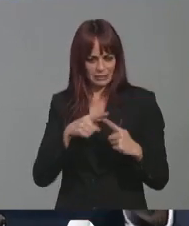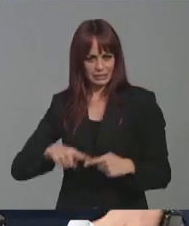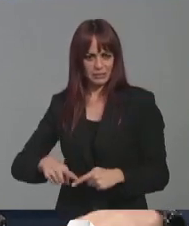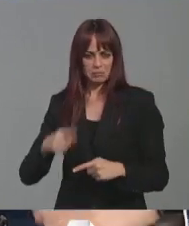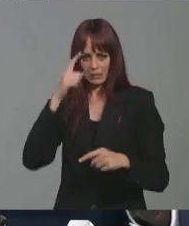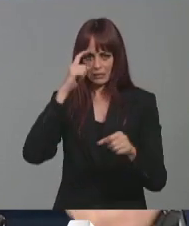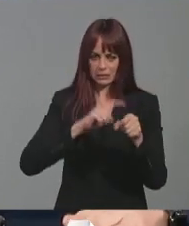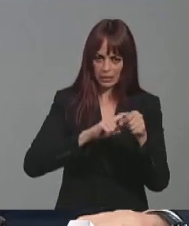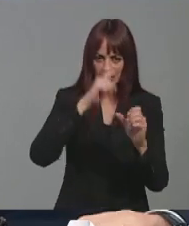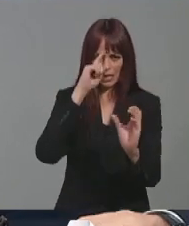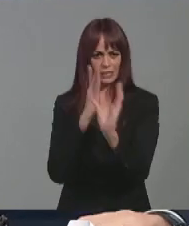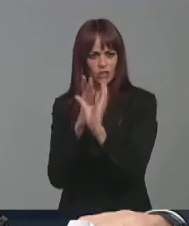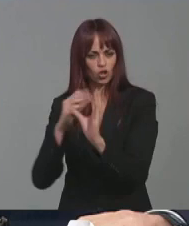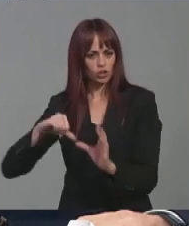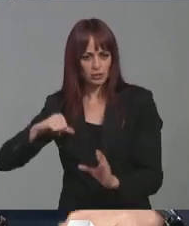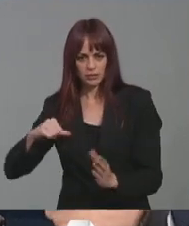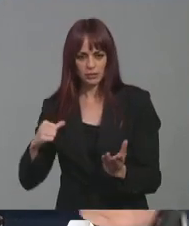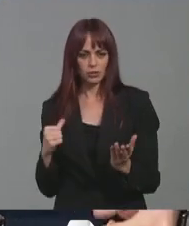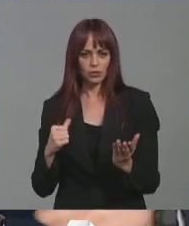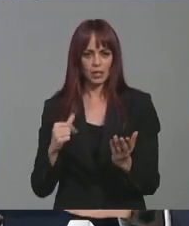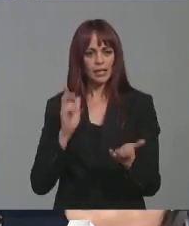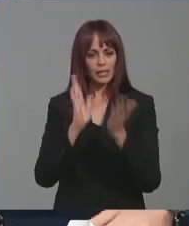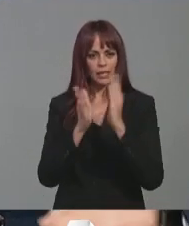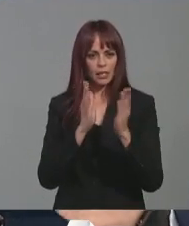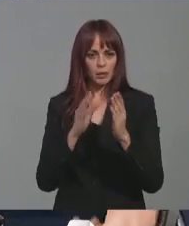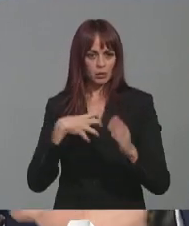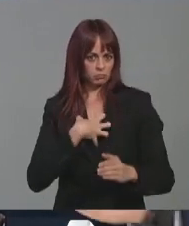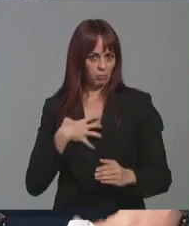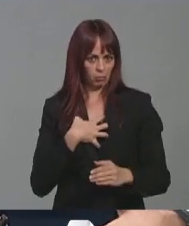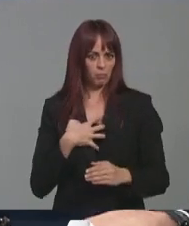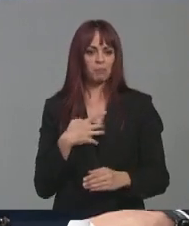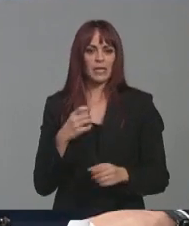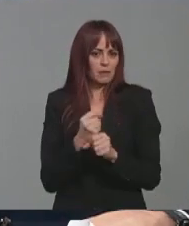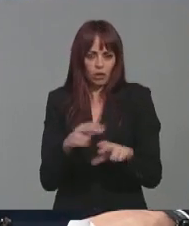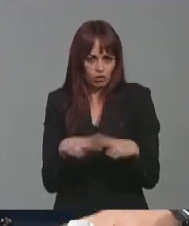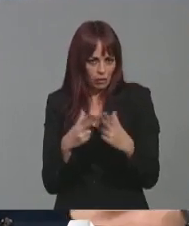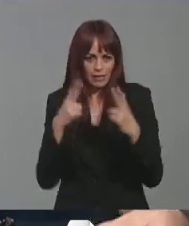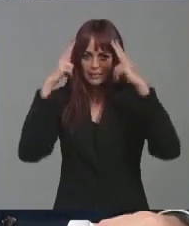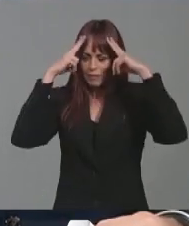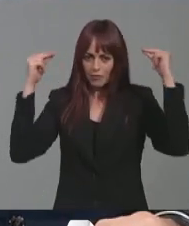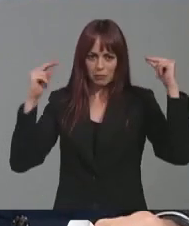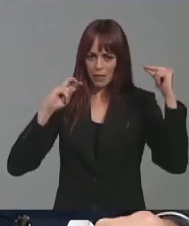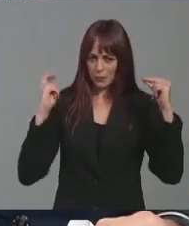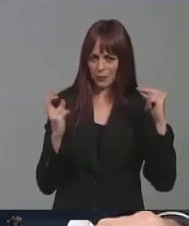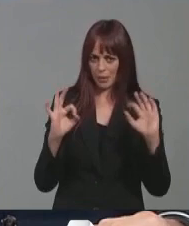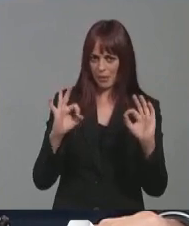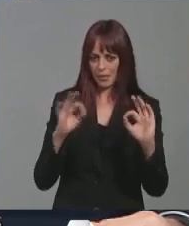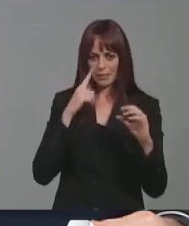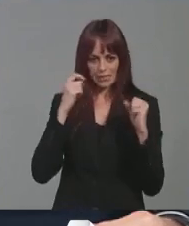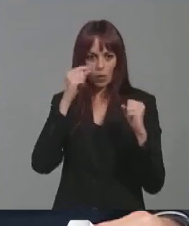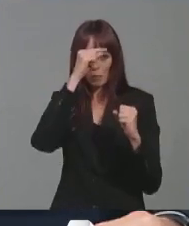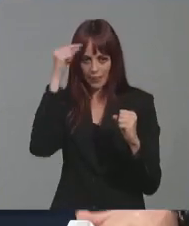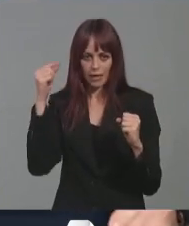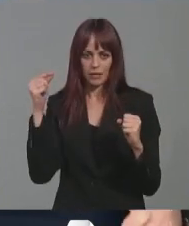psiquiatras, psicólogos clínicos, terapeutas ocupacionales, trabajadores sociales o enfermeras especialistas en salud mental